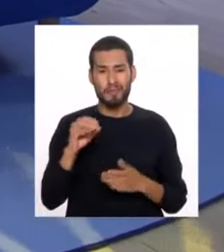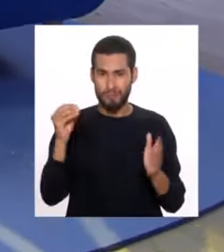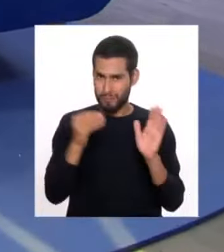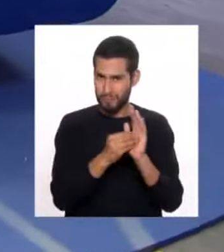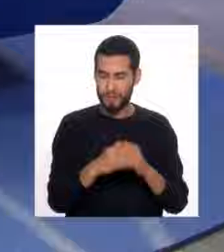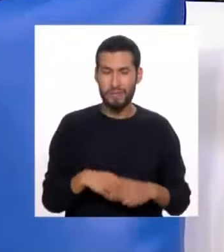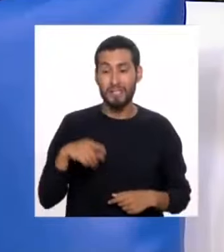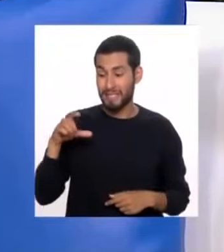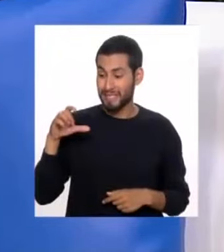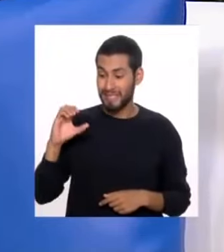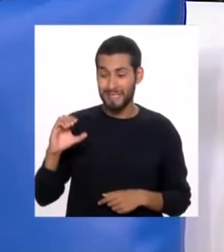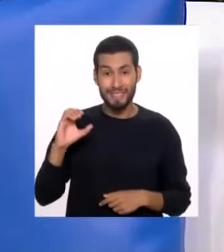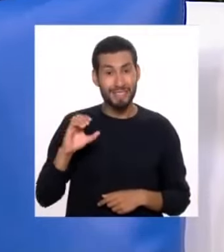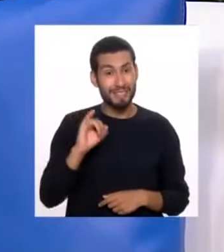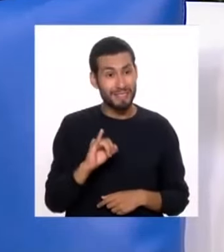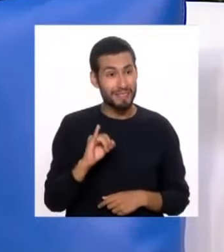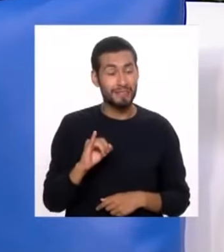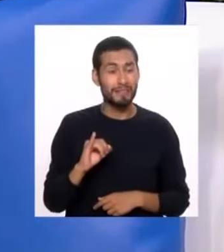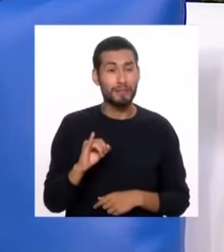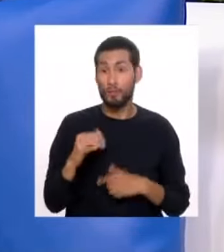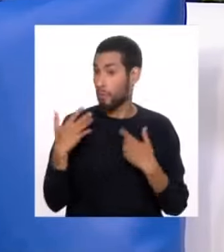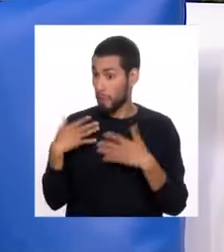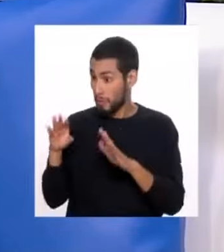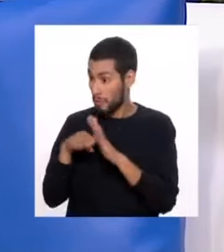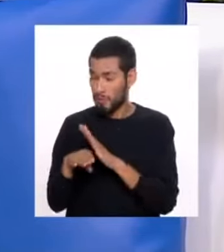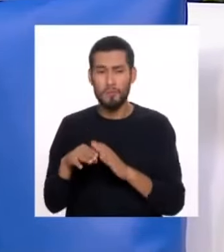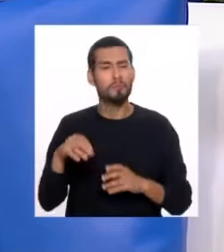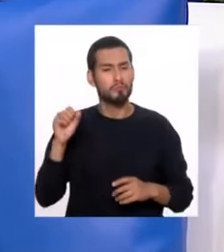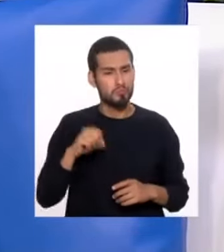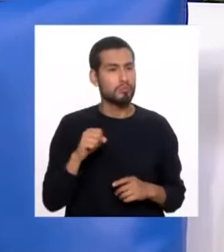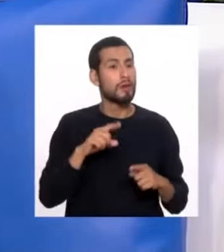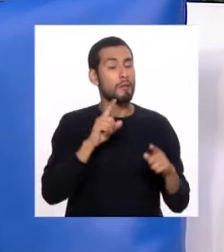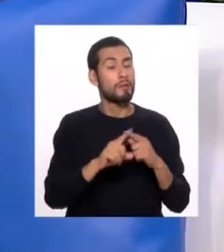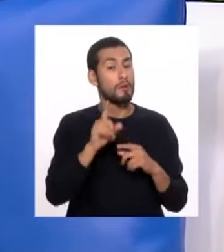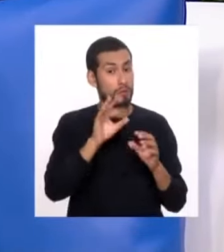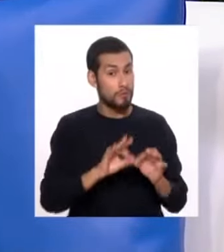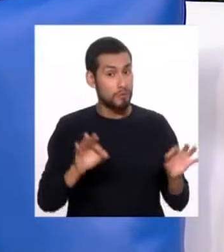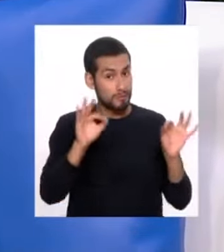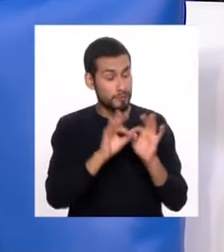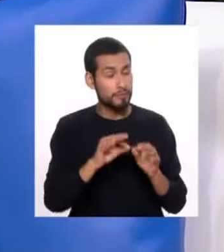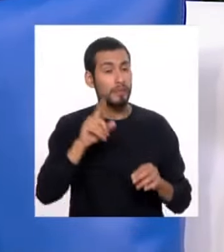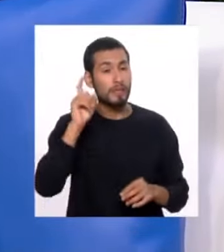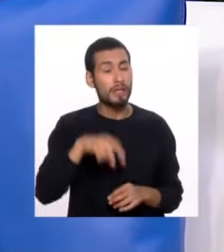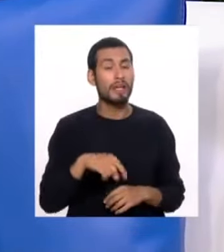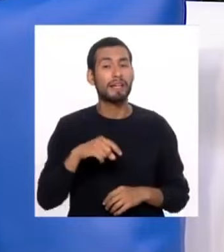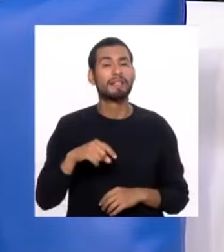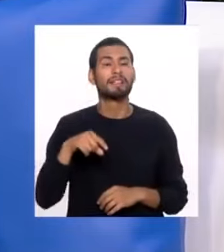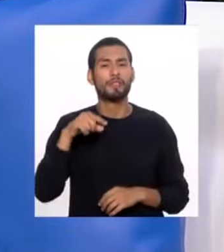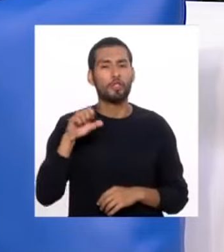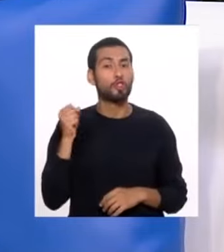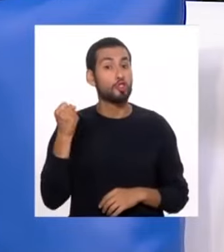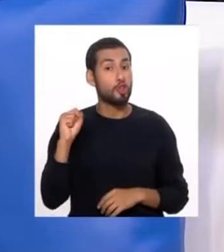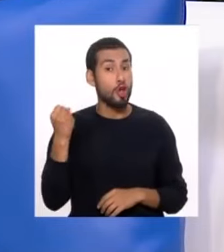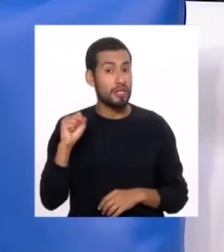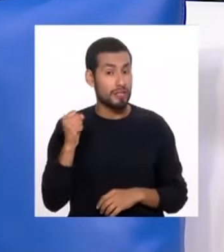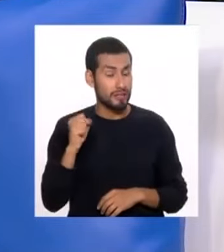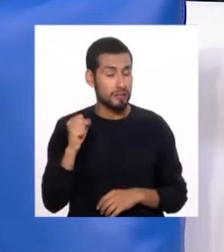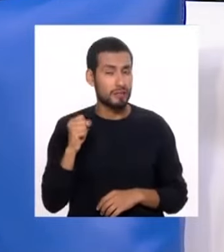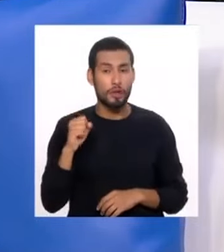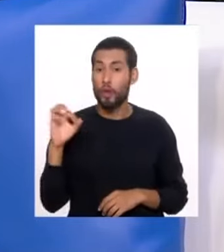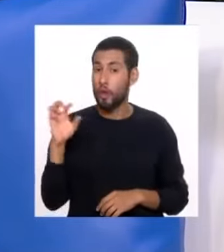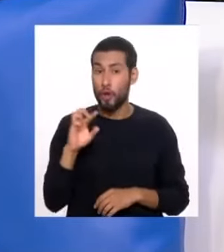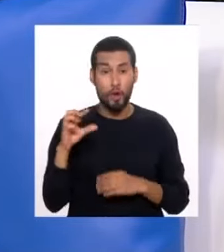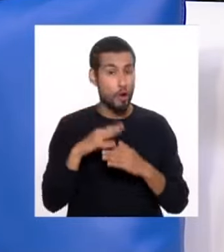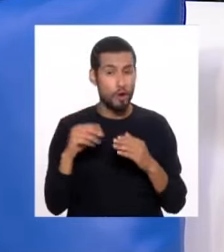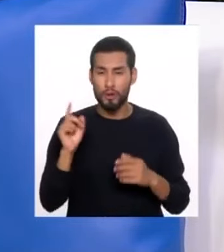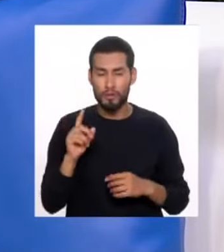Recuerden, el CCI... De cualquier banco. De cualquier banco, pero recuerden algo muy importante. Tiene que ser una cuenta en soles, no en